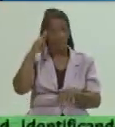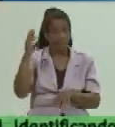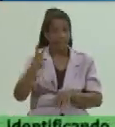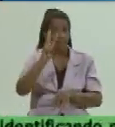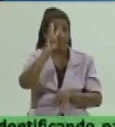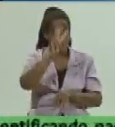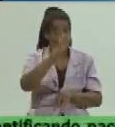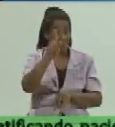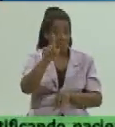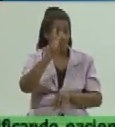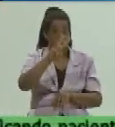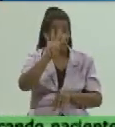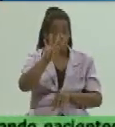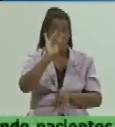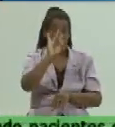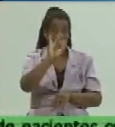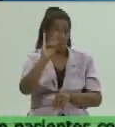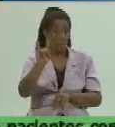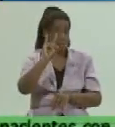3134-7990